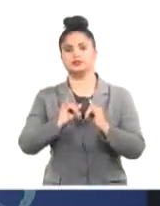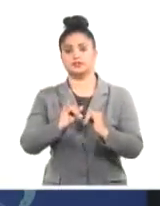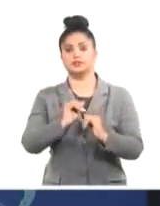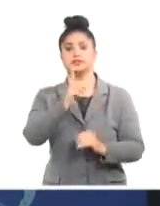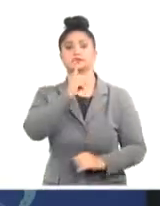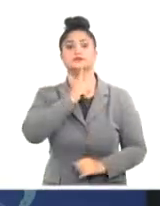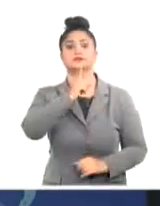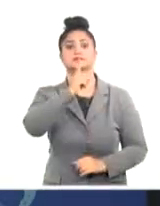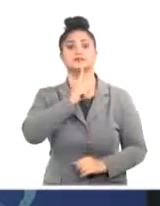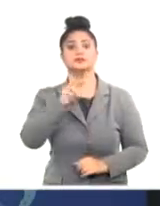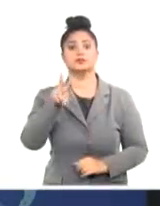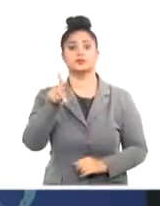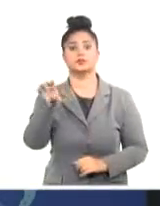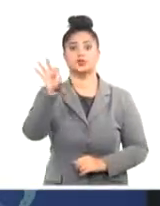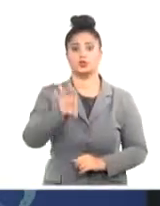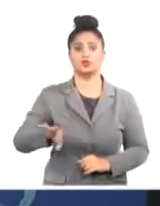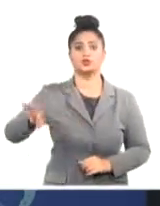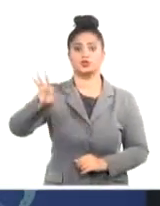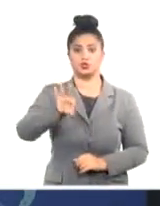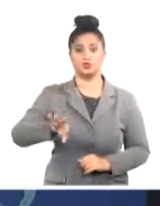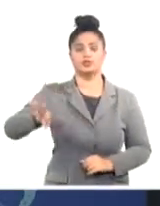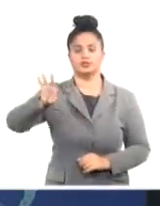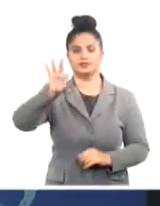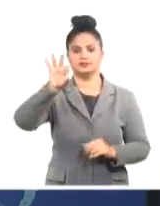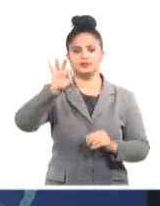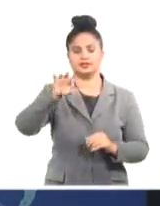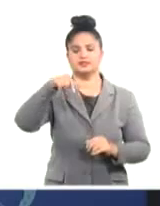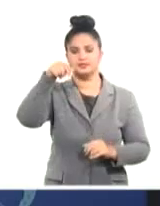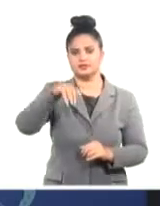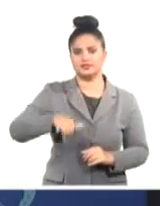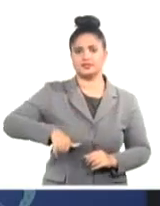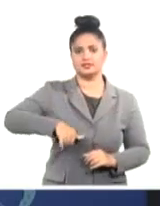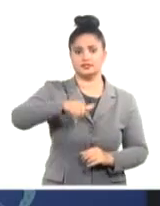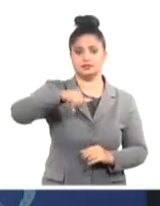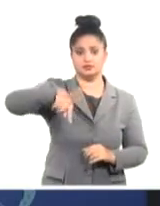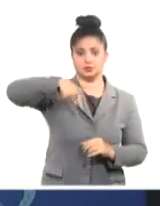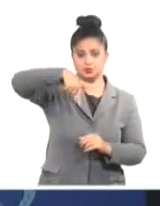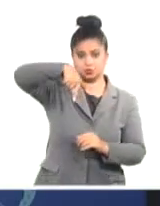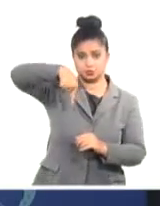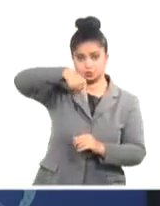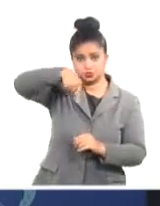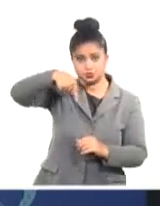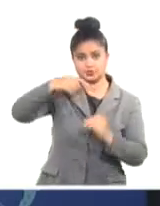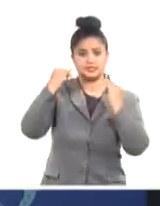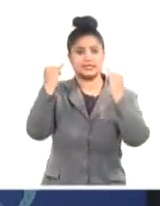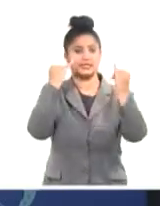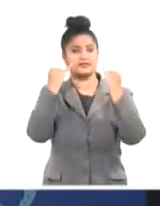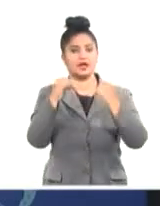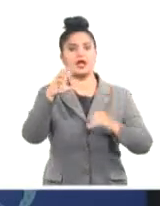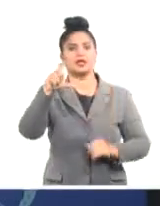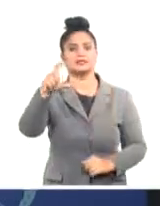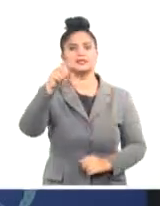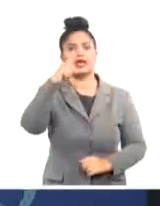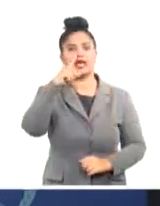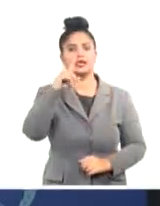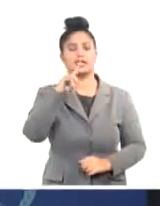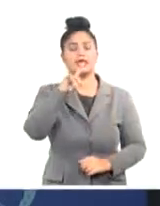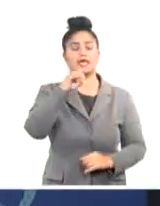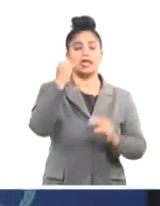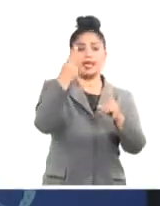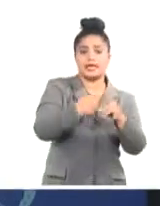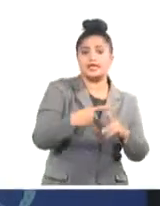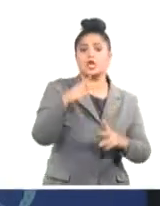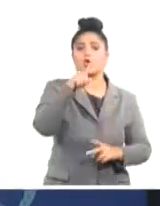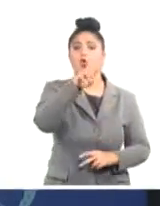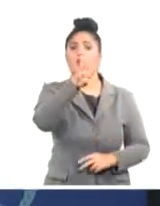2022, una aeronave del tipo AN-2, identificada con el vuelo CNI-400, matrícula